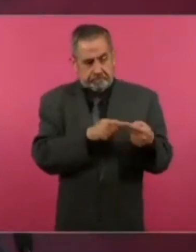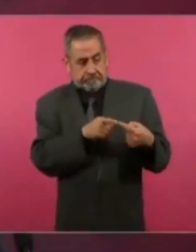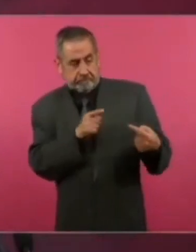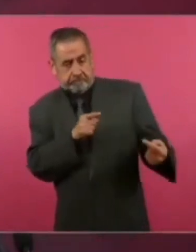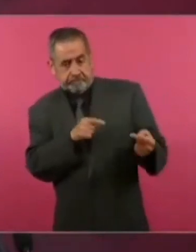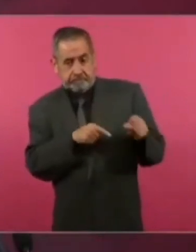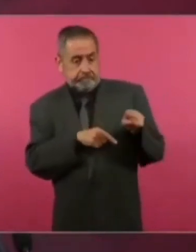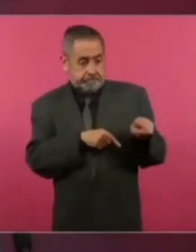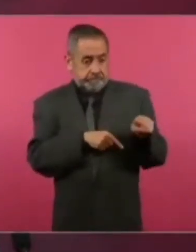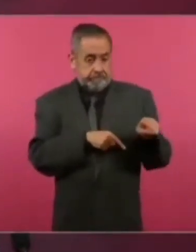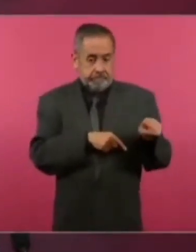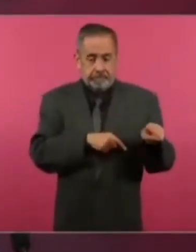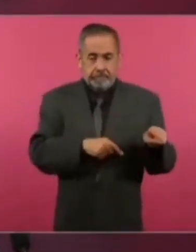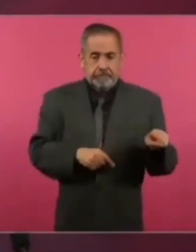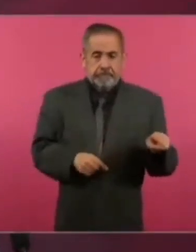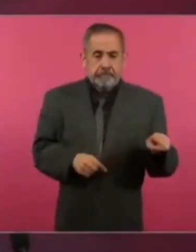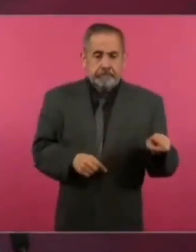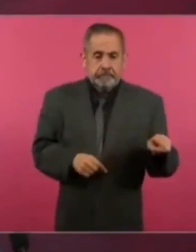pues